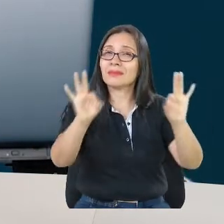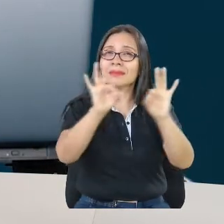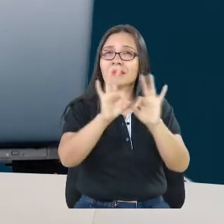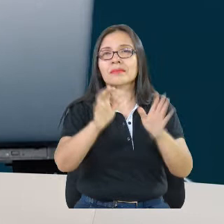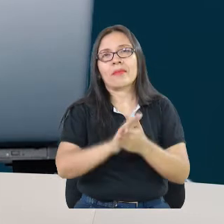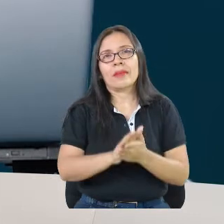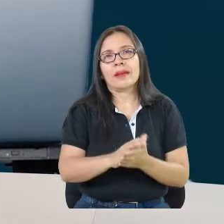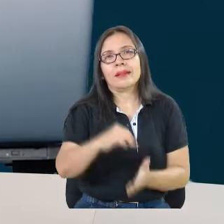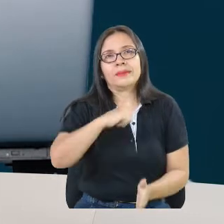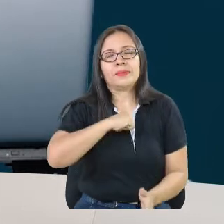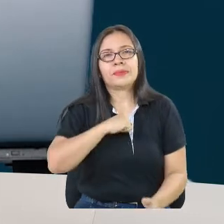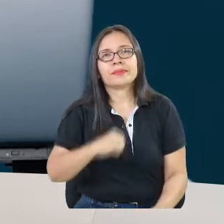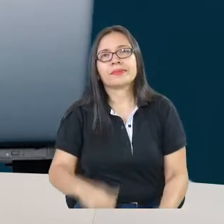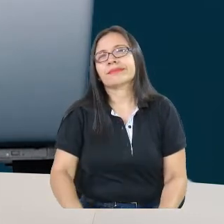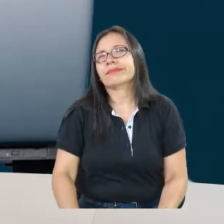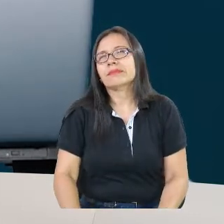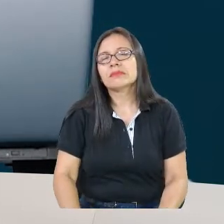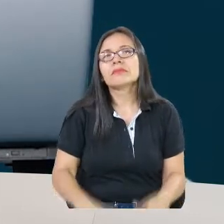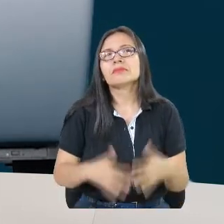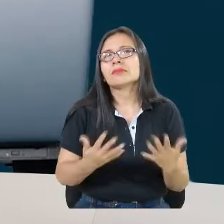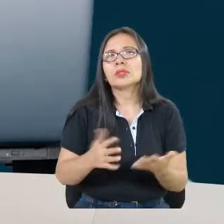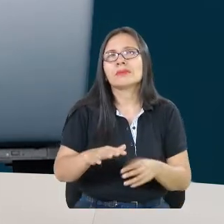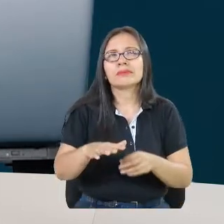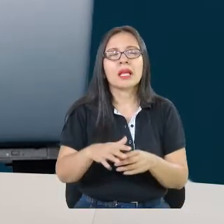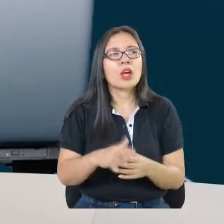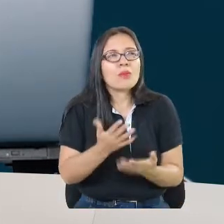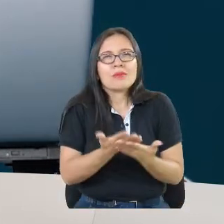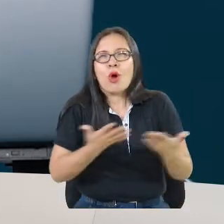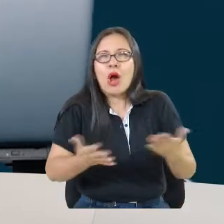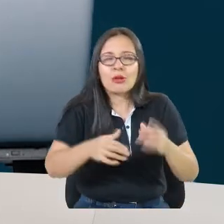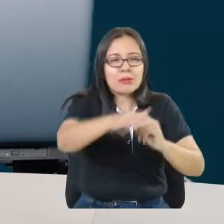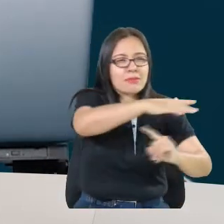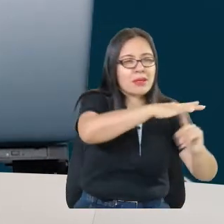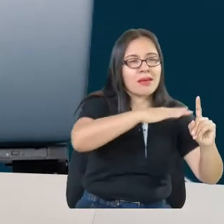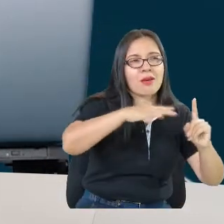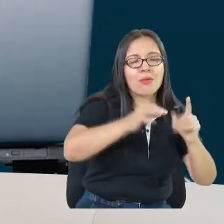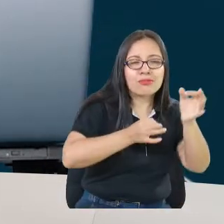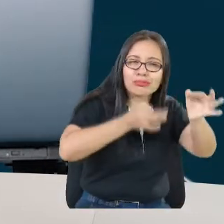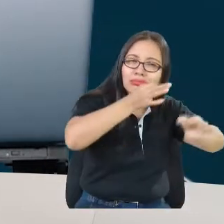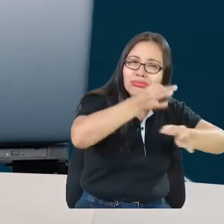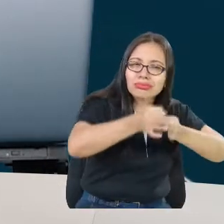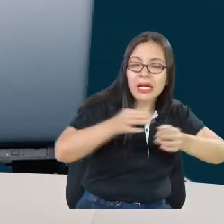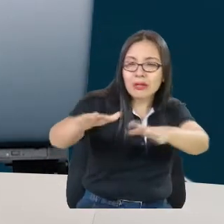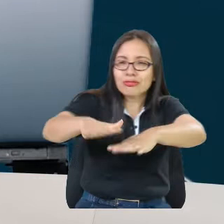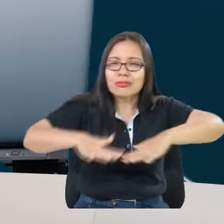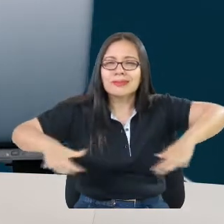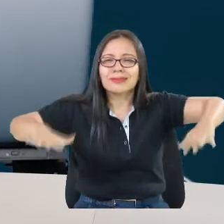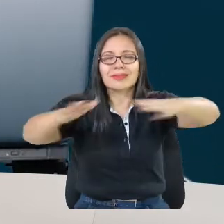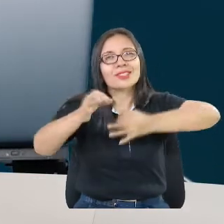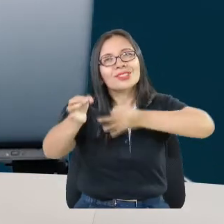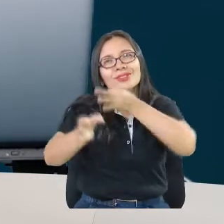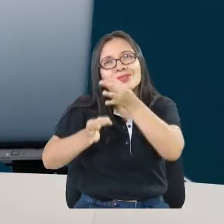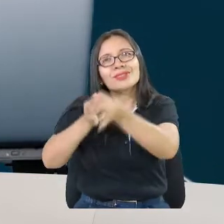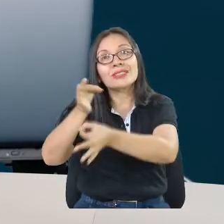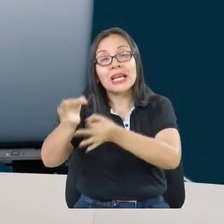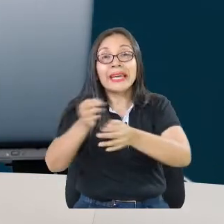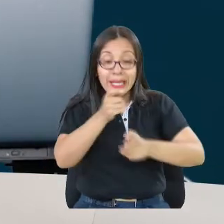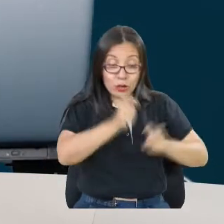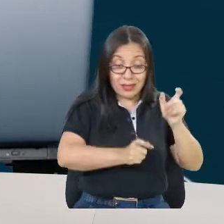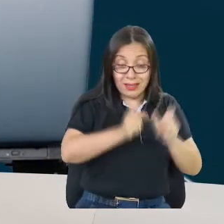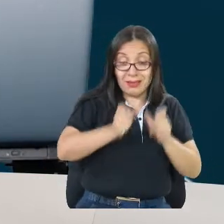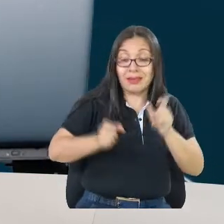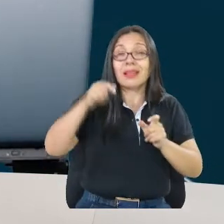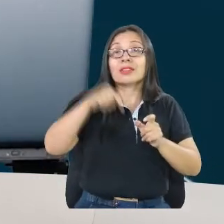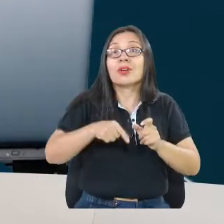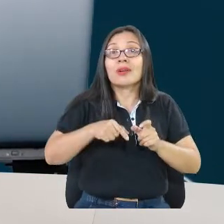tener actuaciones amigables con el medio ambiente, cuidar sus territorios. Y de esta manera pues se convierten en unos protectores de la